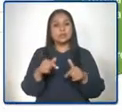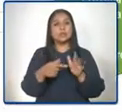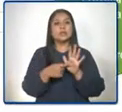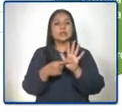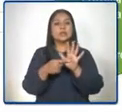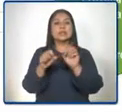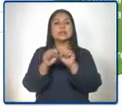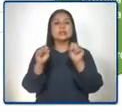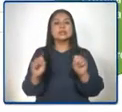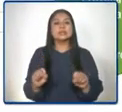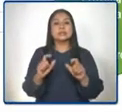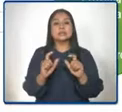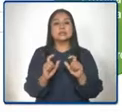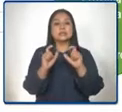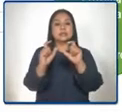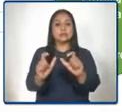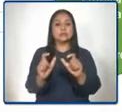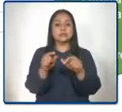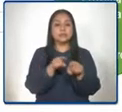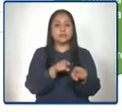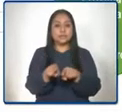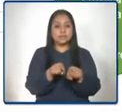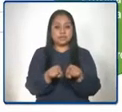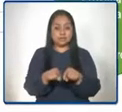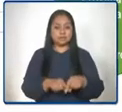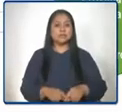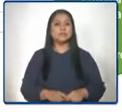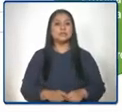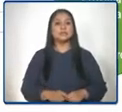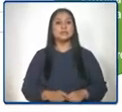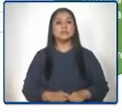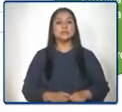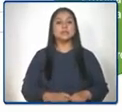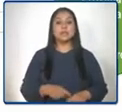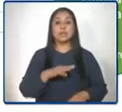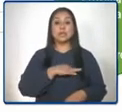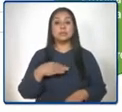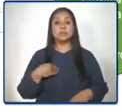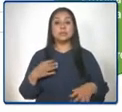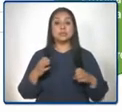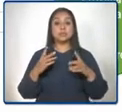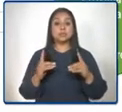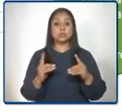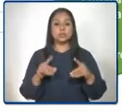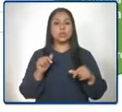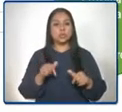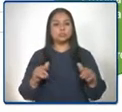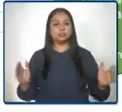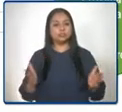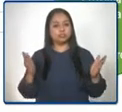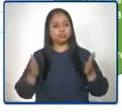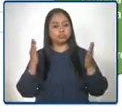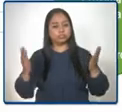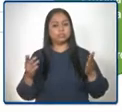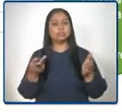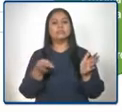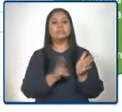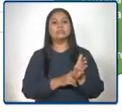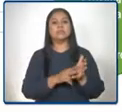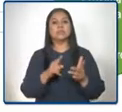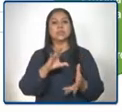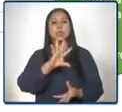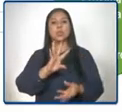Sistema de Certificación de Competencias. El Ministerio de Educación instituye un conjunto de